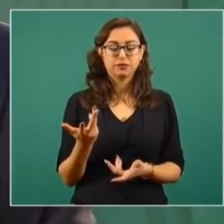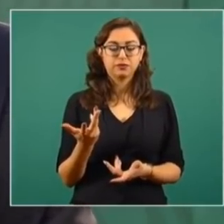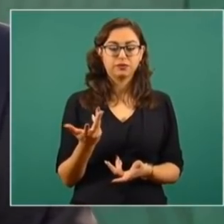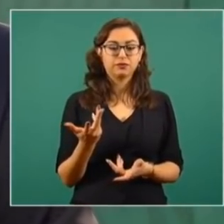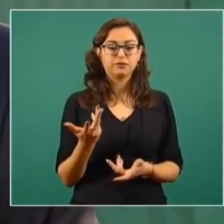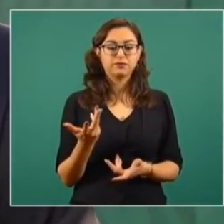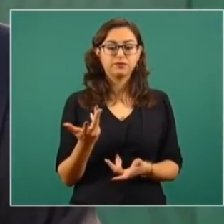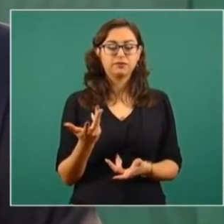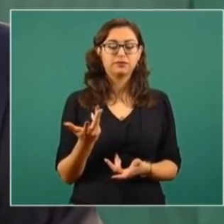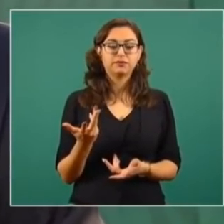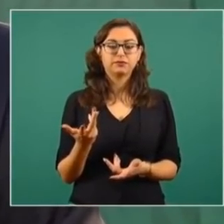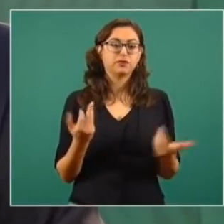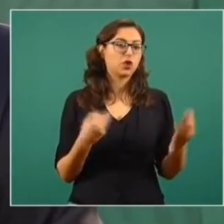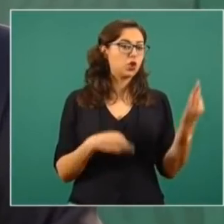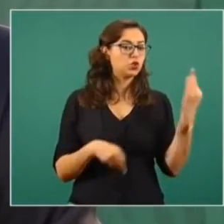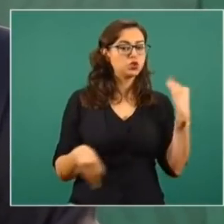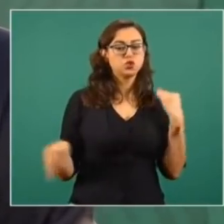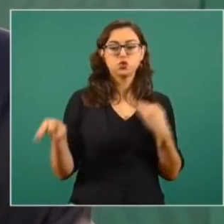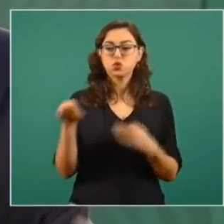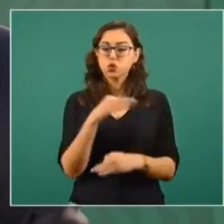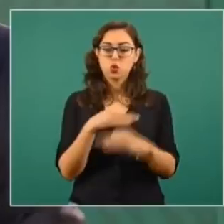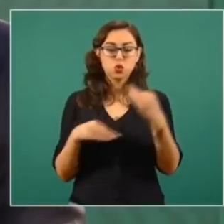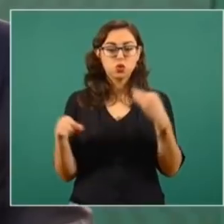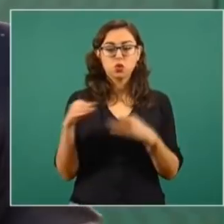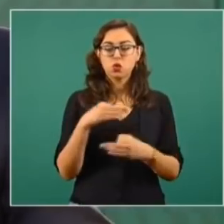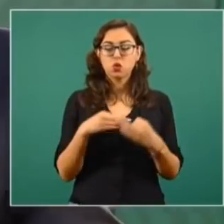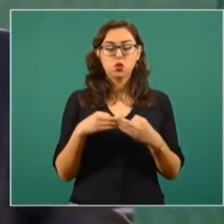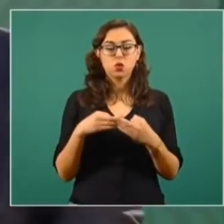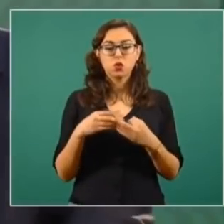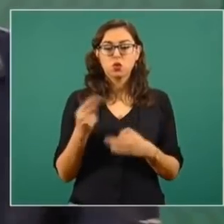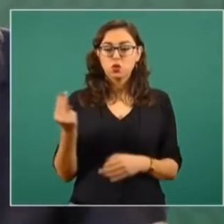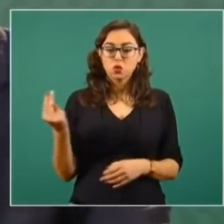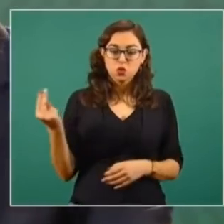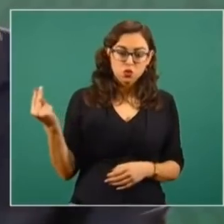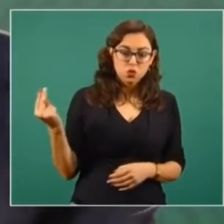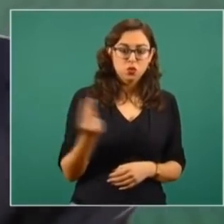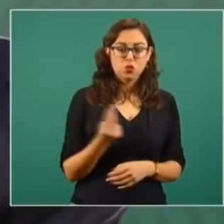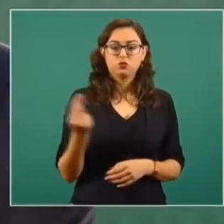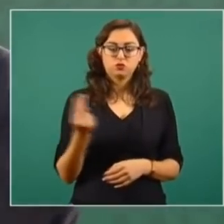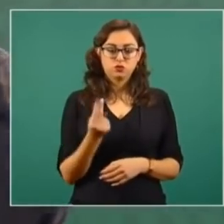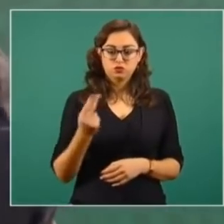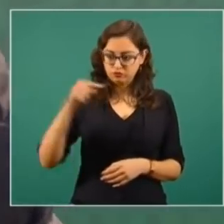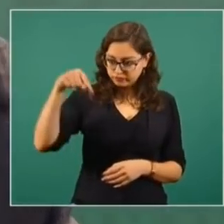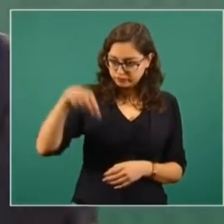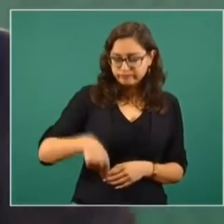para todos estar en México.